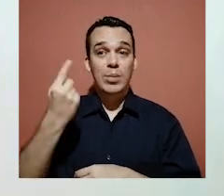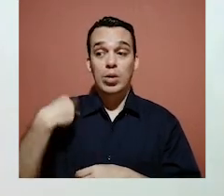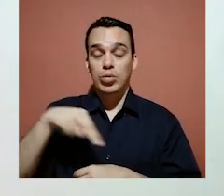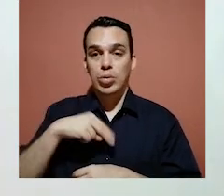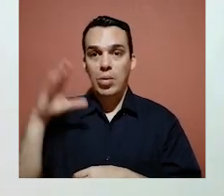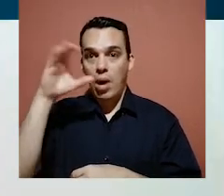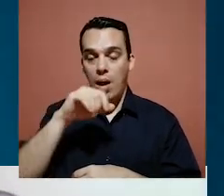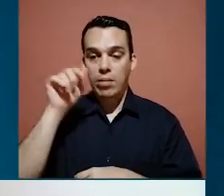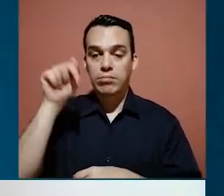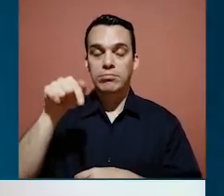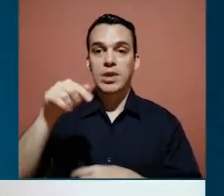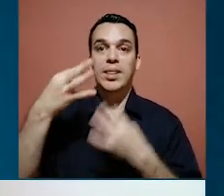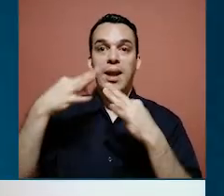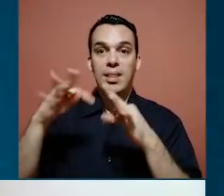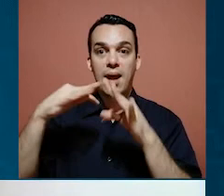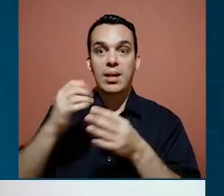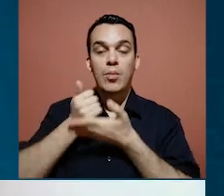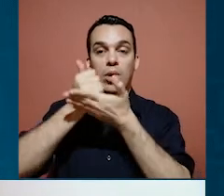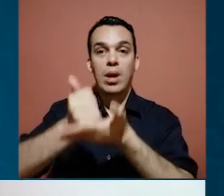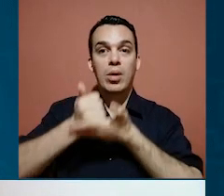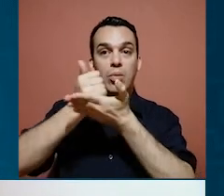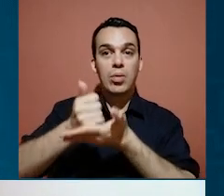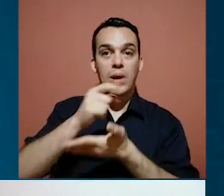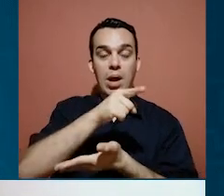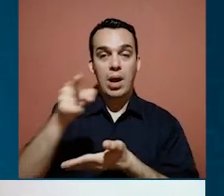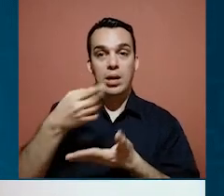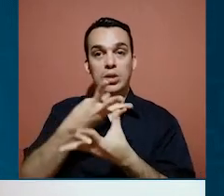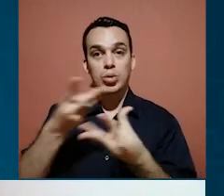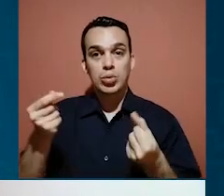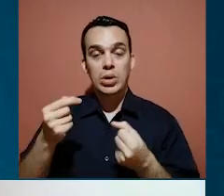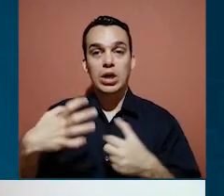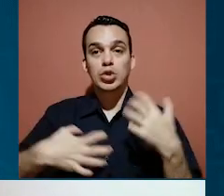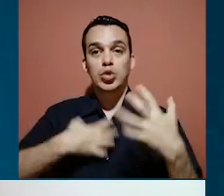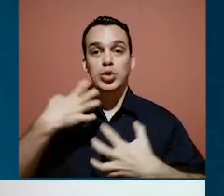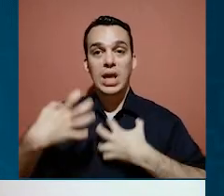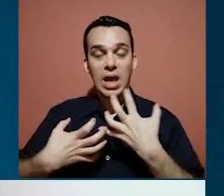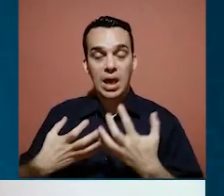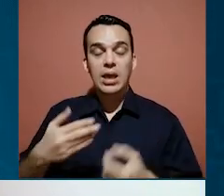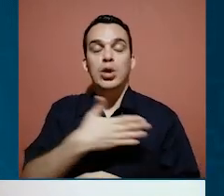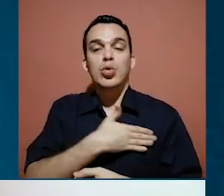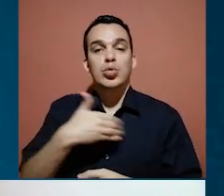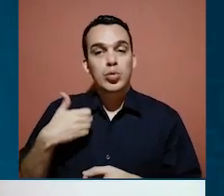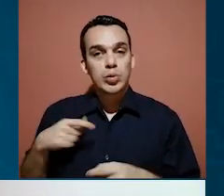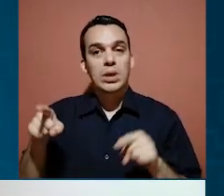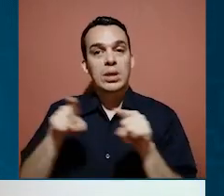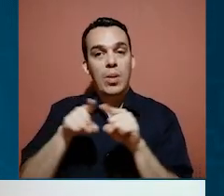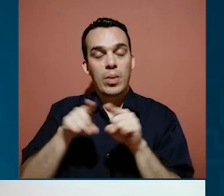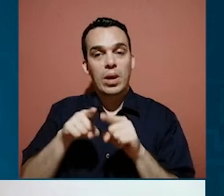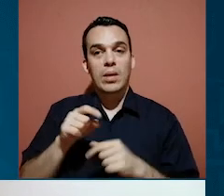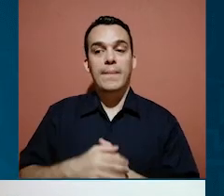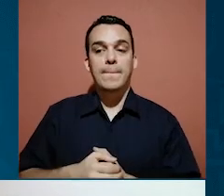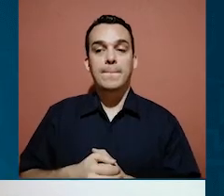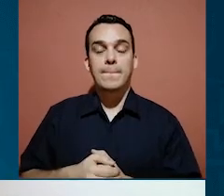siempre vamos a estar anuentes a tratar de poder ayudarles de solucionar sus quejas y nos gusta mucho